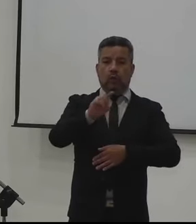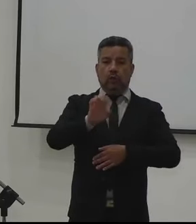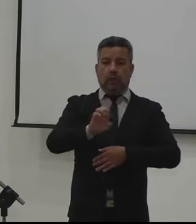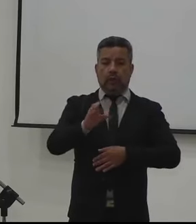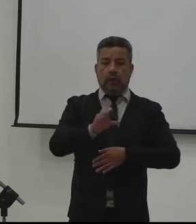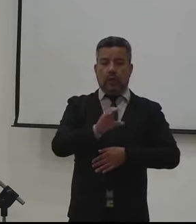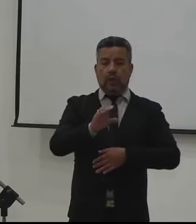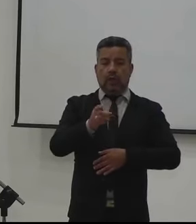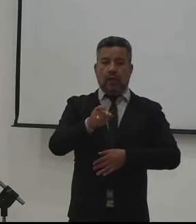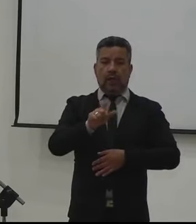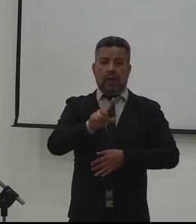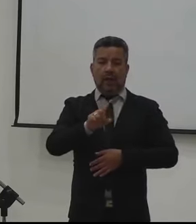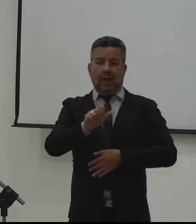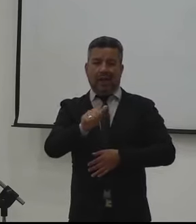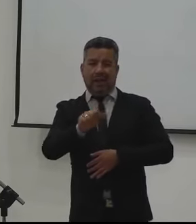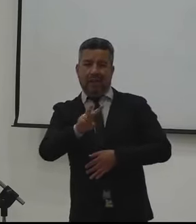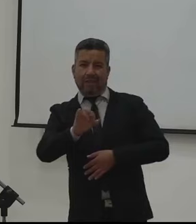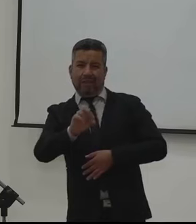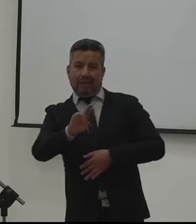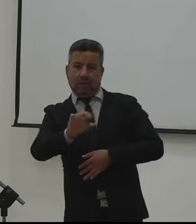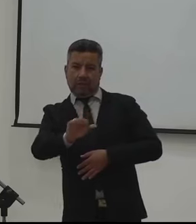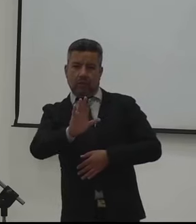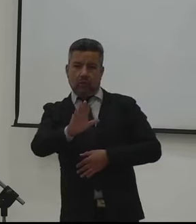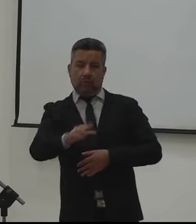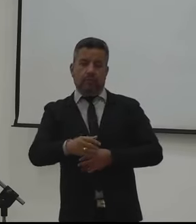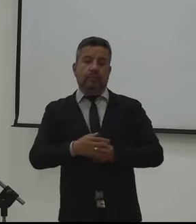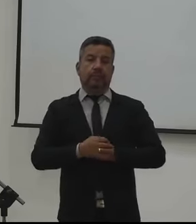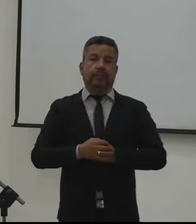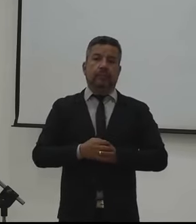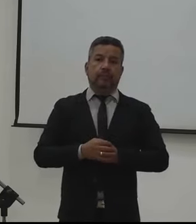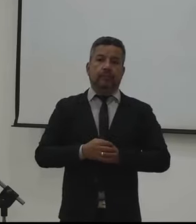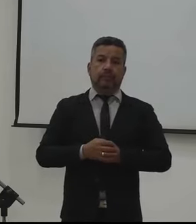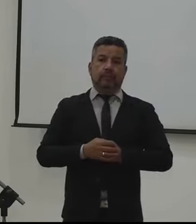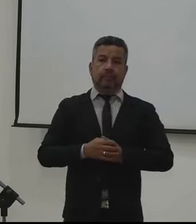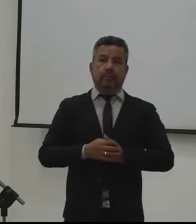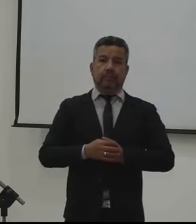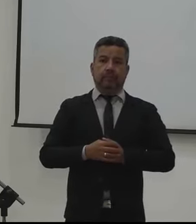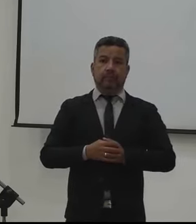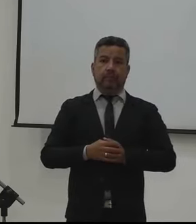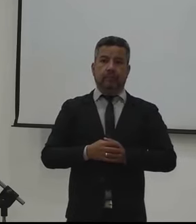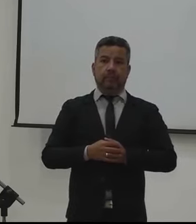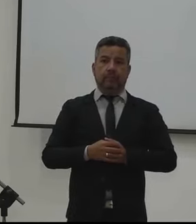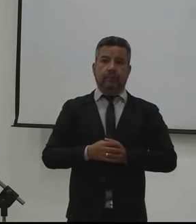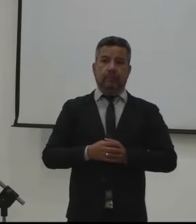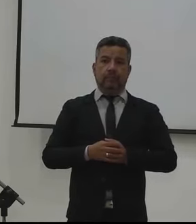doctor José Obdulio Gaviria doctor Gaviria de nuevo bienvenido y muchas gracias ya